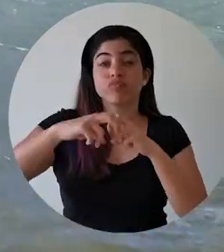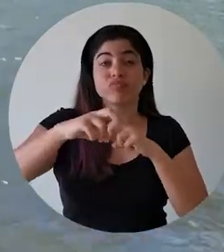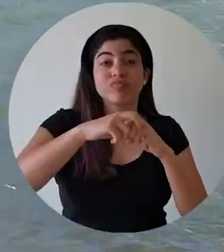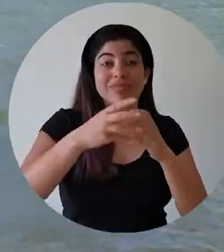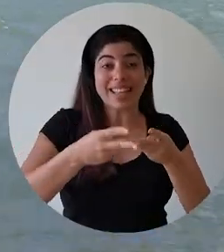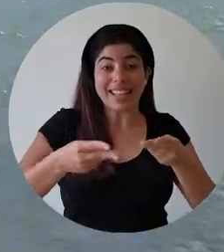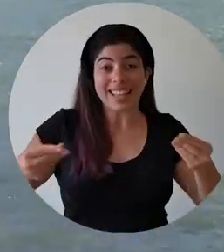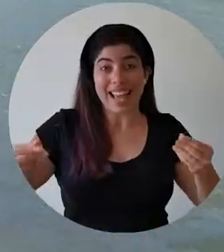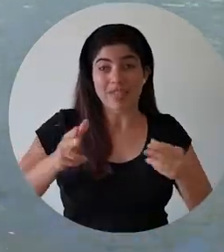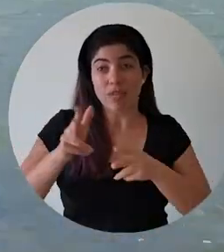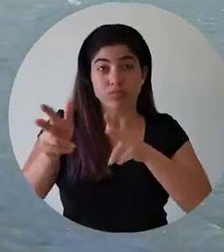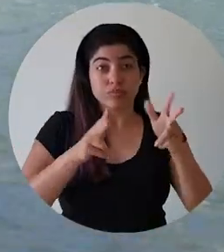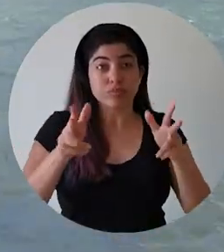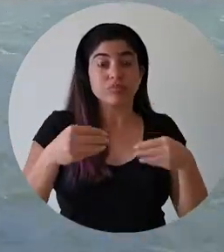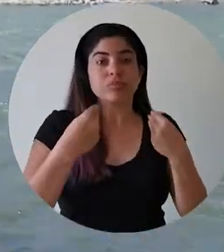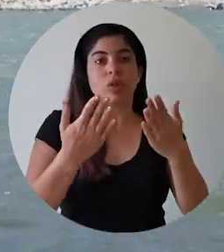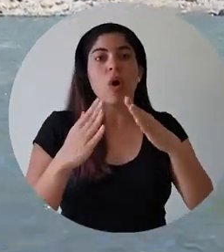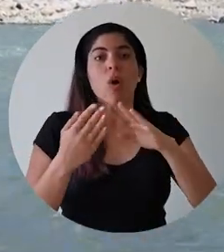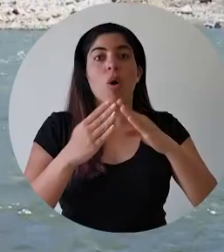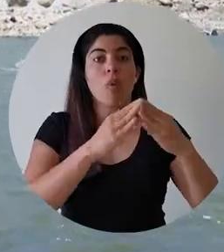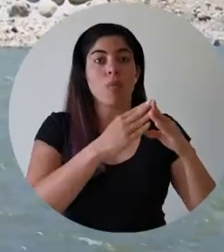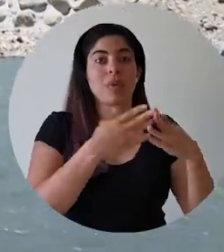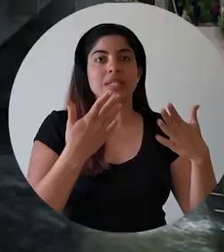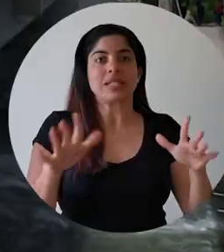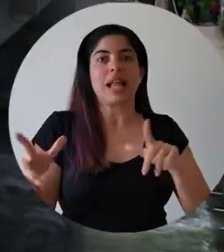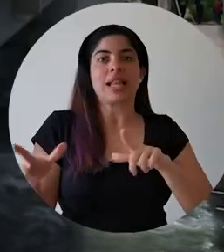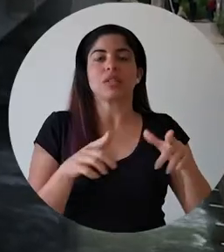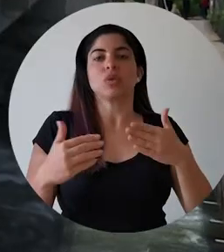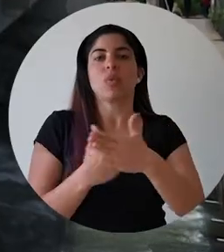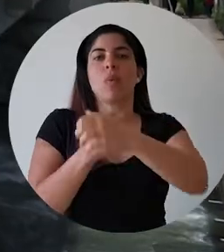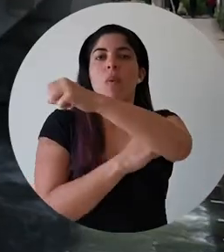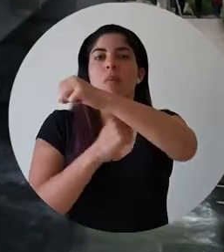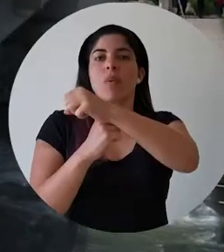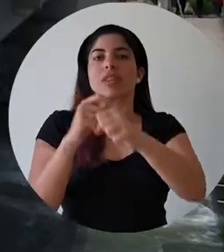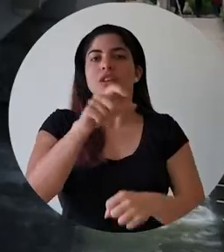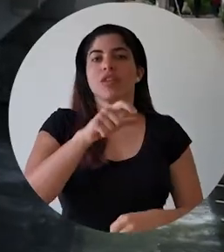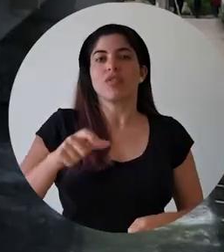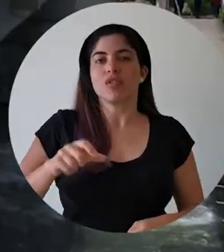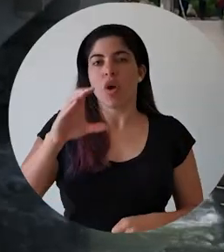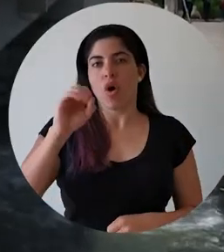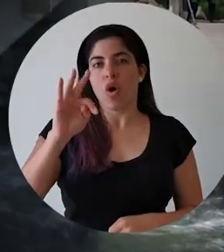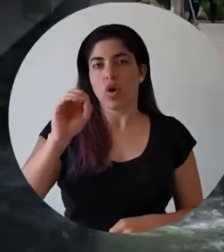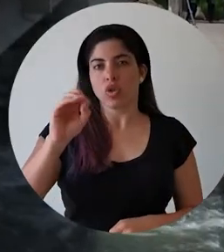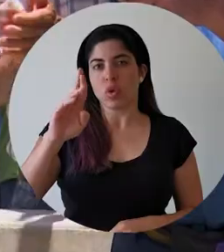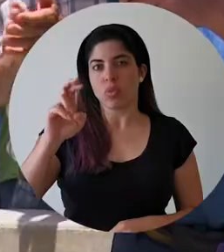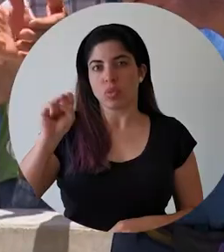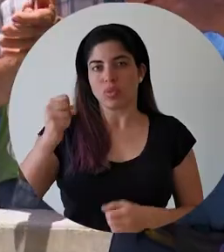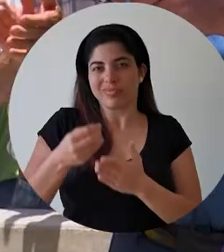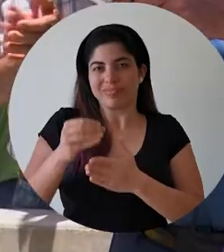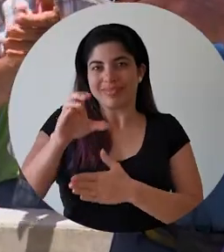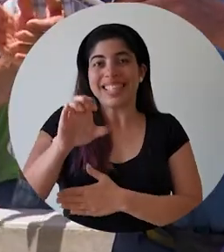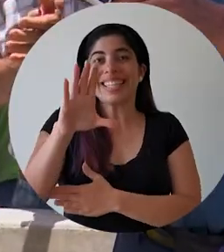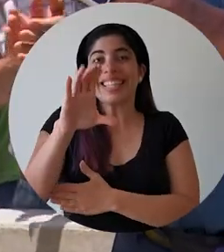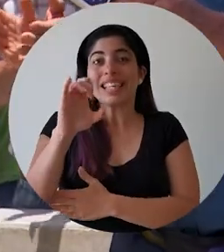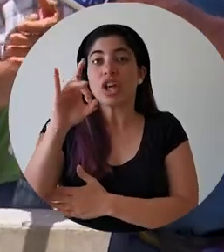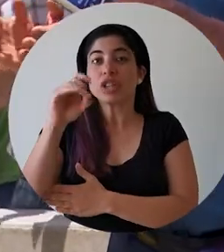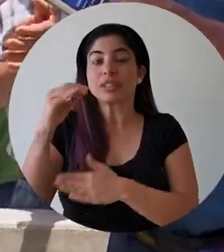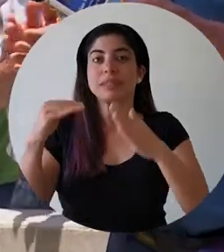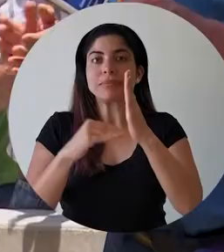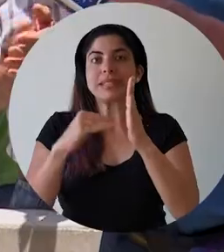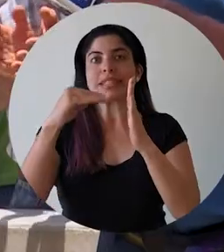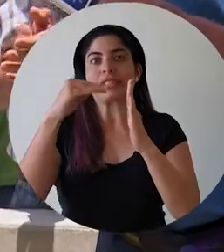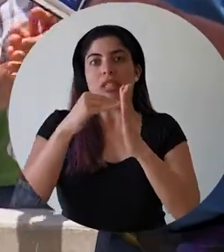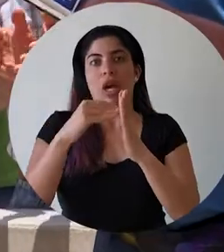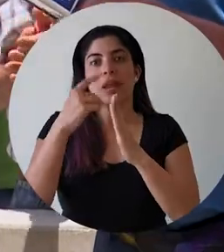transporte terrestre entregamos a la comunidad el nuevo puente sobre el río Cotobrus, con una inversión de 580 millones,